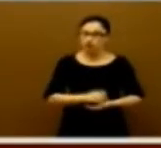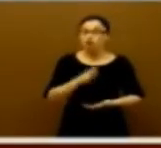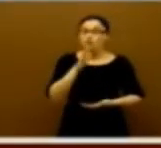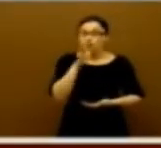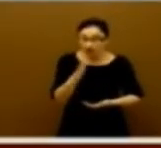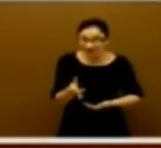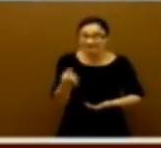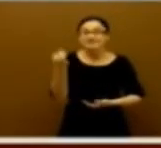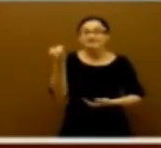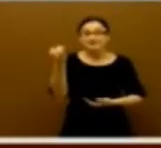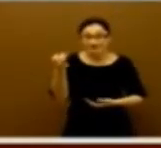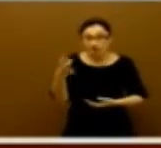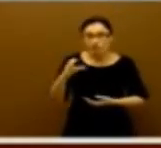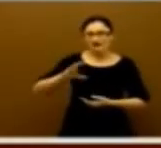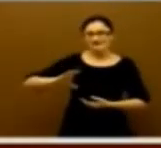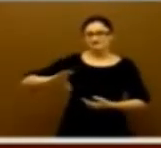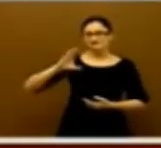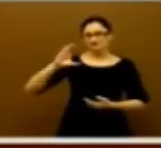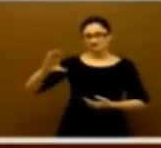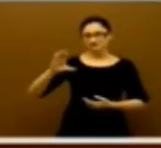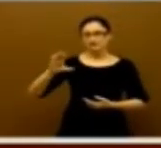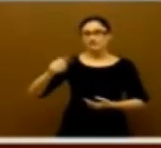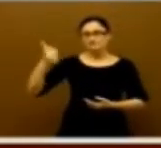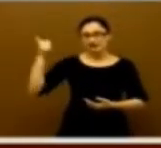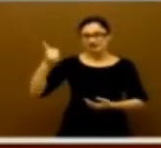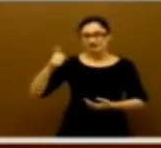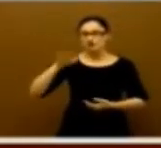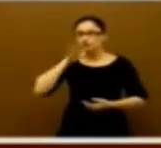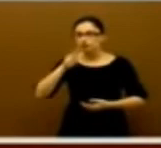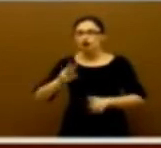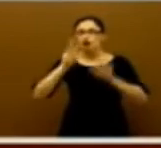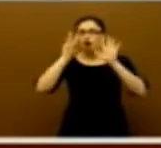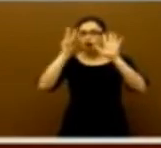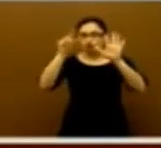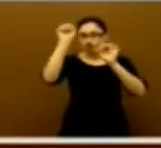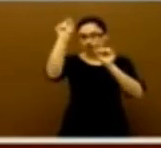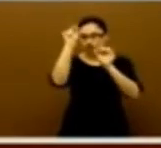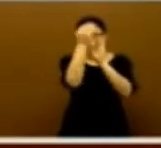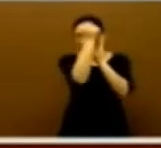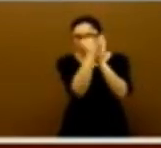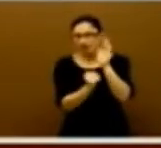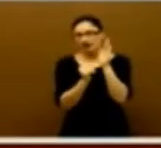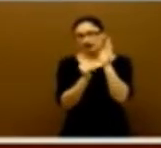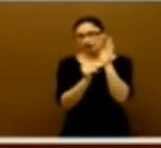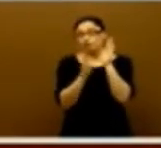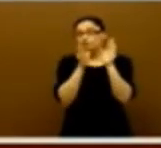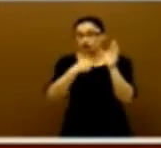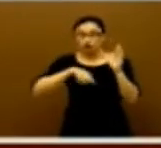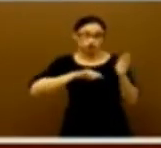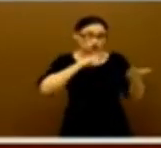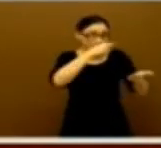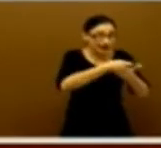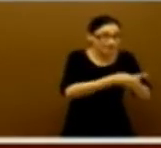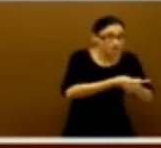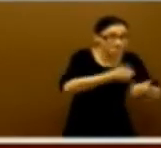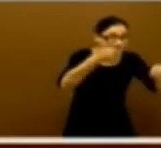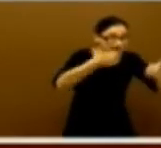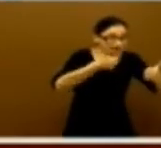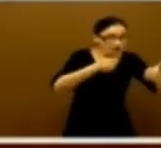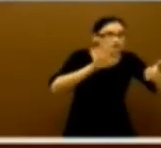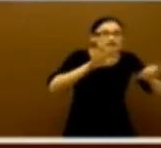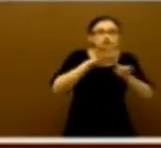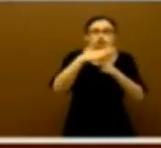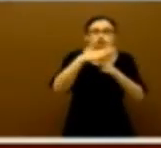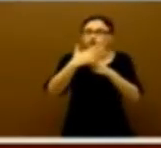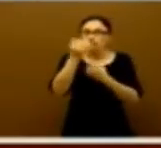costo de la deuda como consecuencia de la bajada de ocho niveles del rating, como consecuencia de que tenemos que pagar más y por la situación económica se ha producido